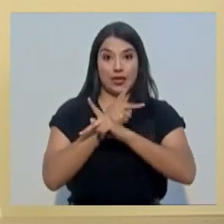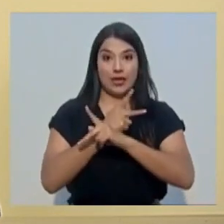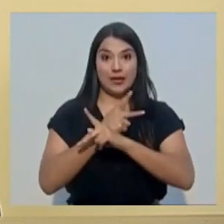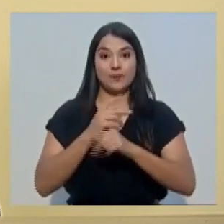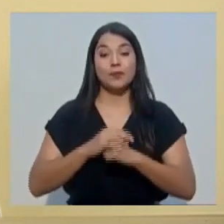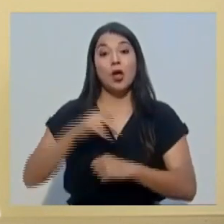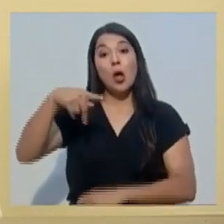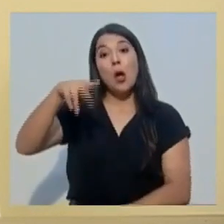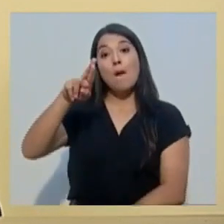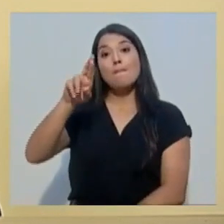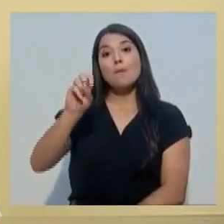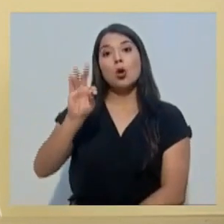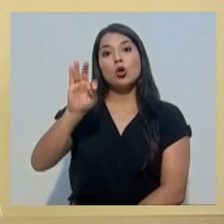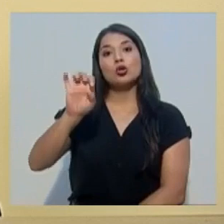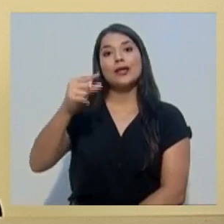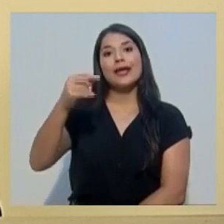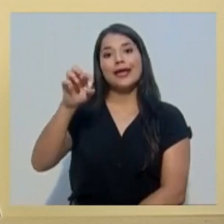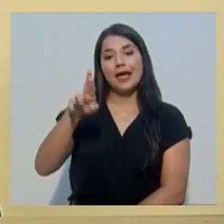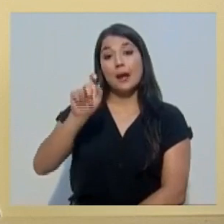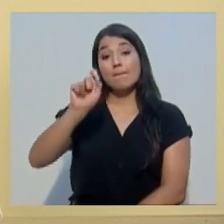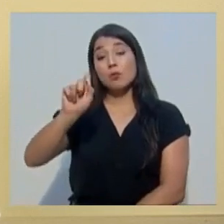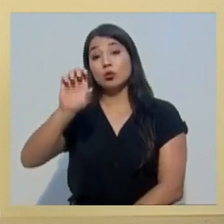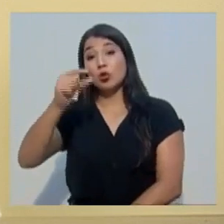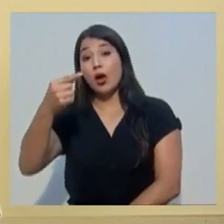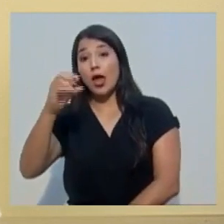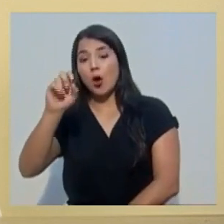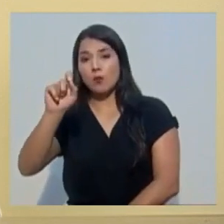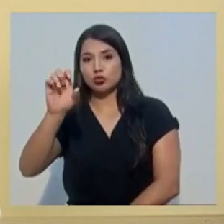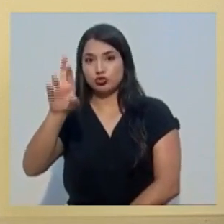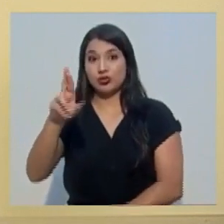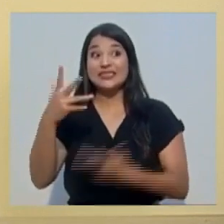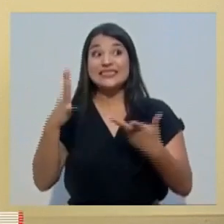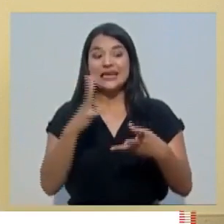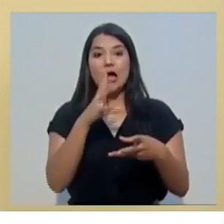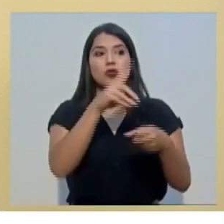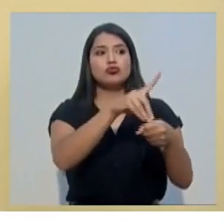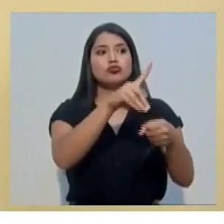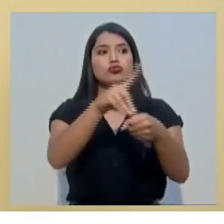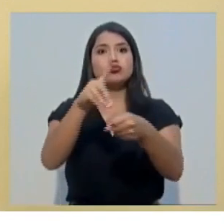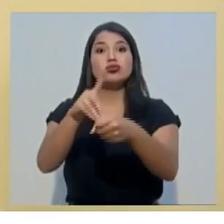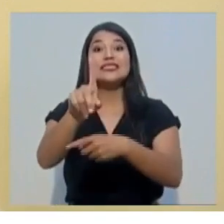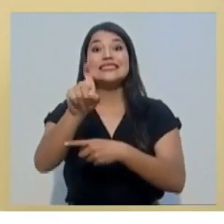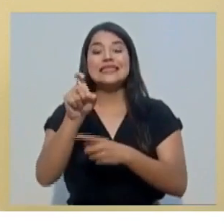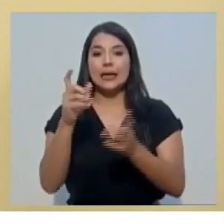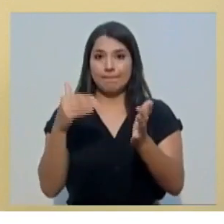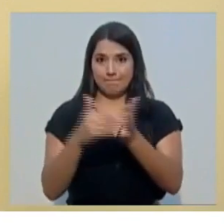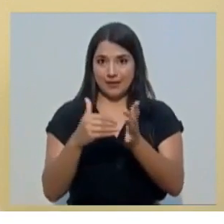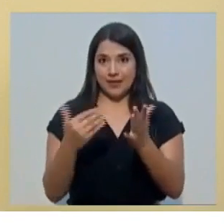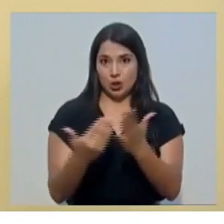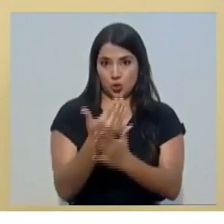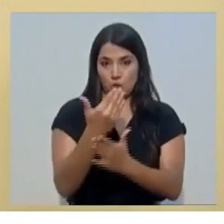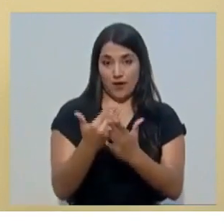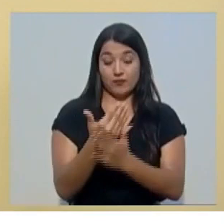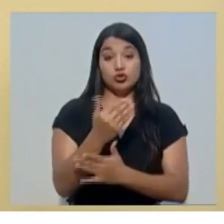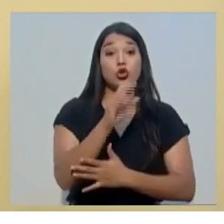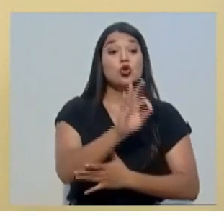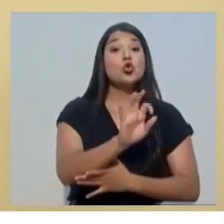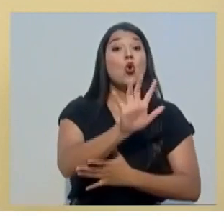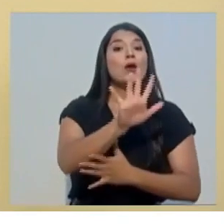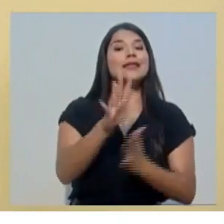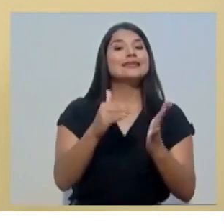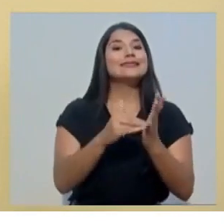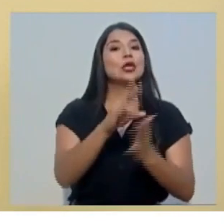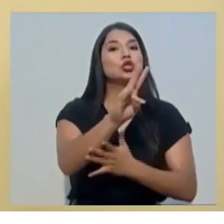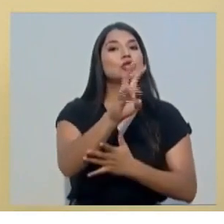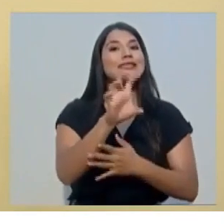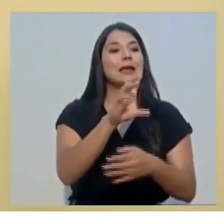realizado casi 100.000 nuevos bonos Proteger depositados. Estos son 95.700